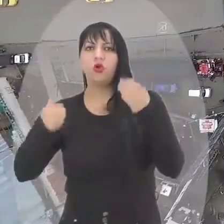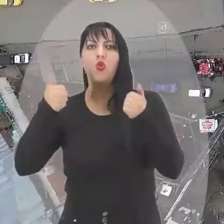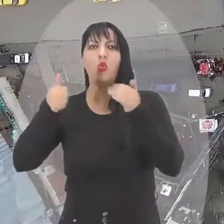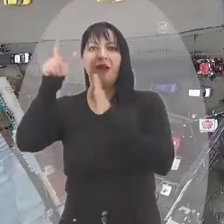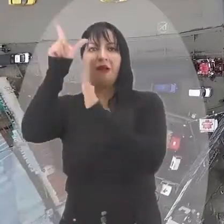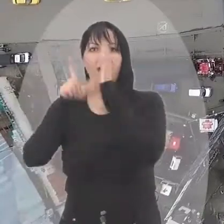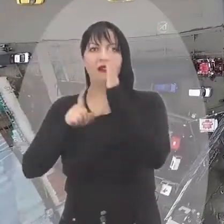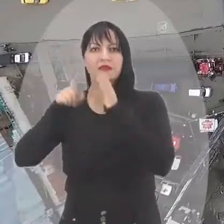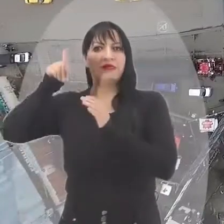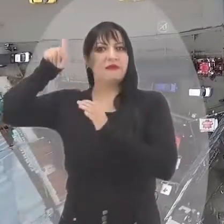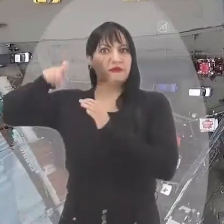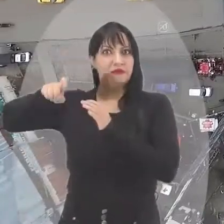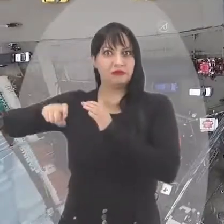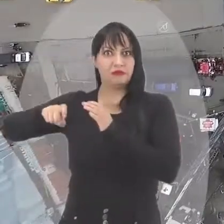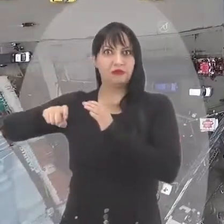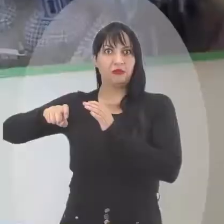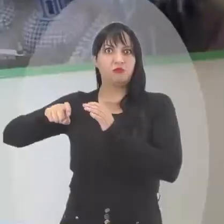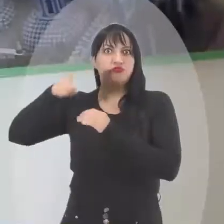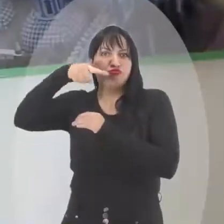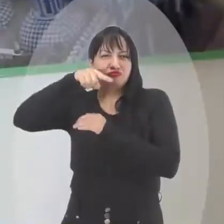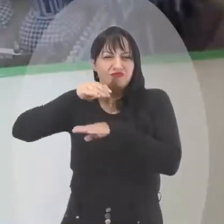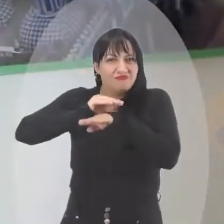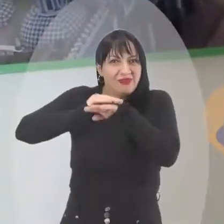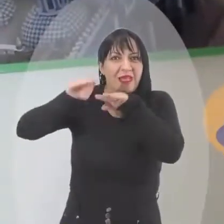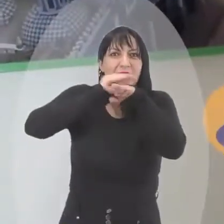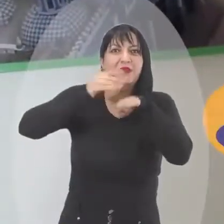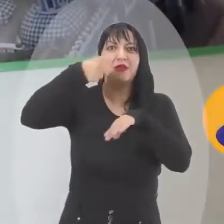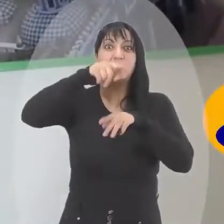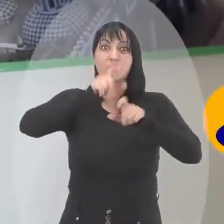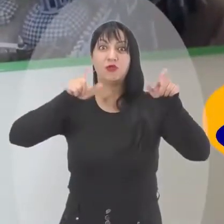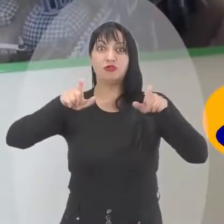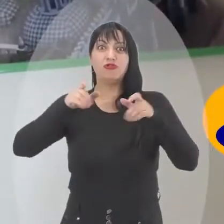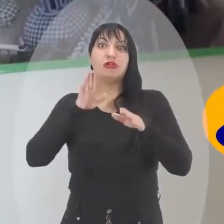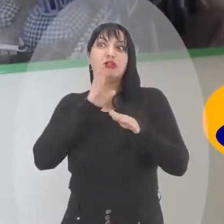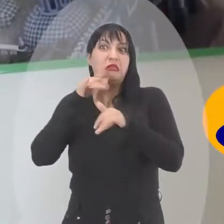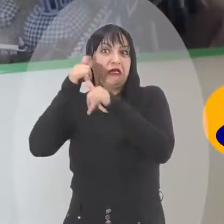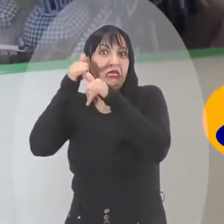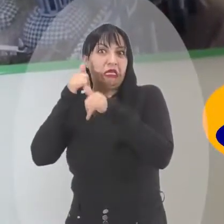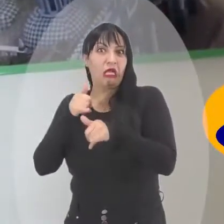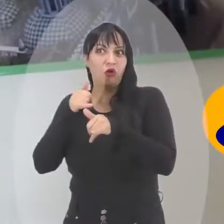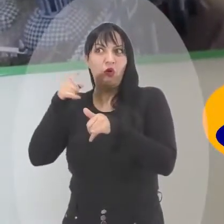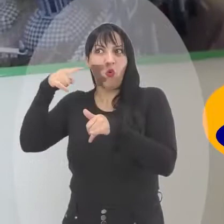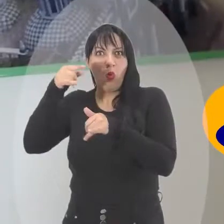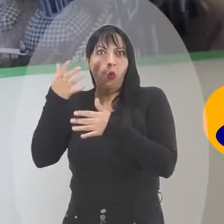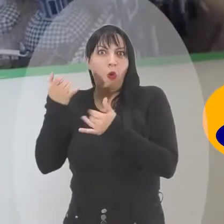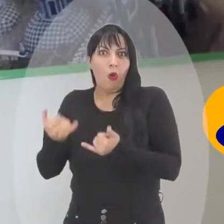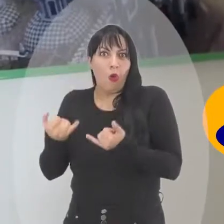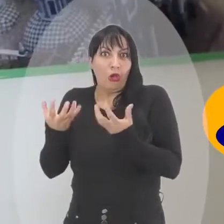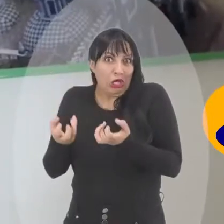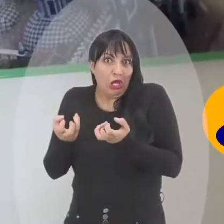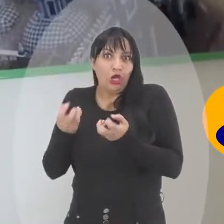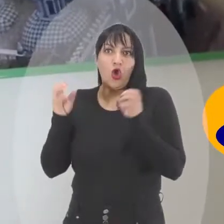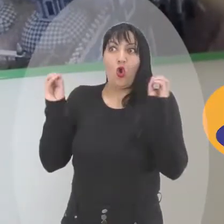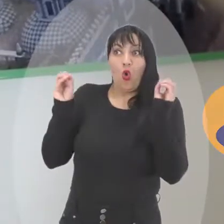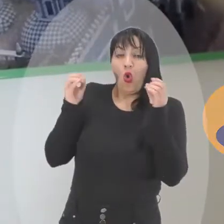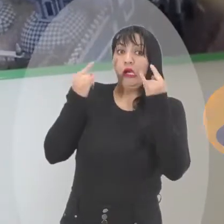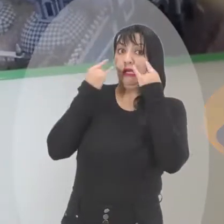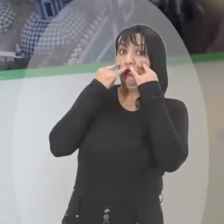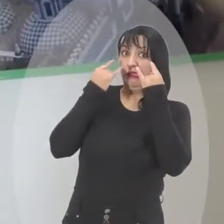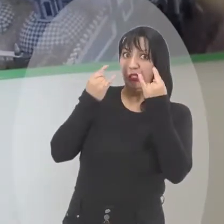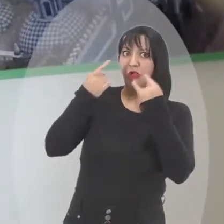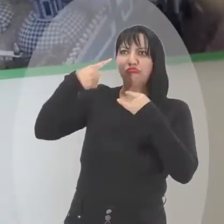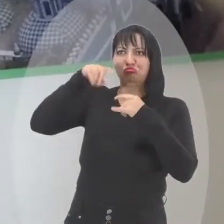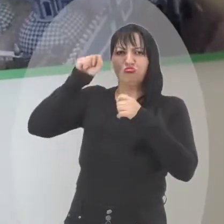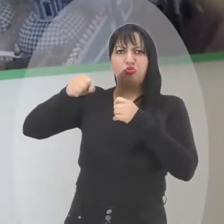para contratación pública. De modo que hacemos una invitación a todo el sector de la ingeniería civil y de la construcción